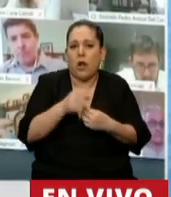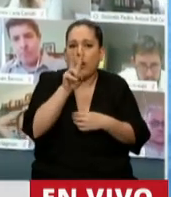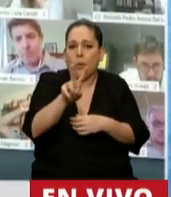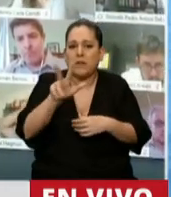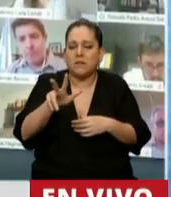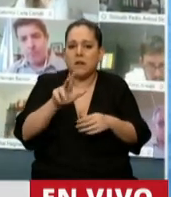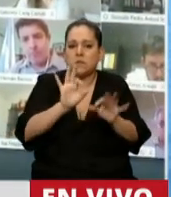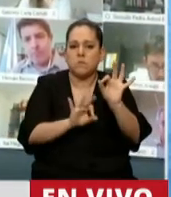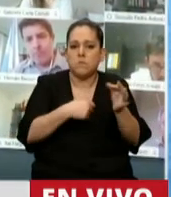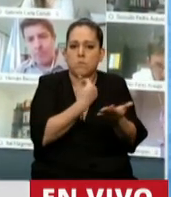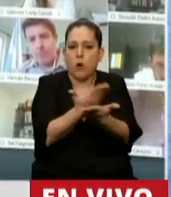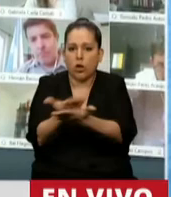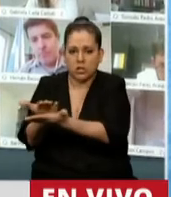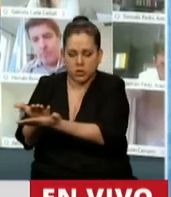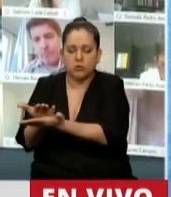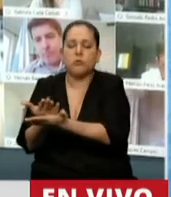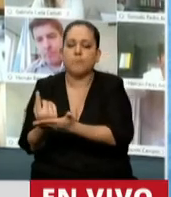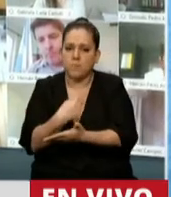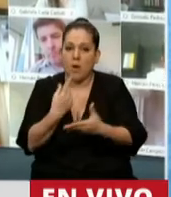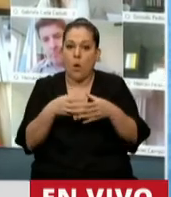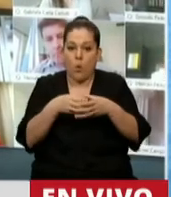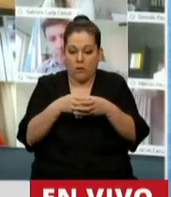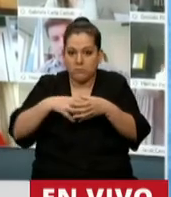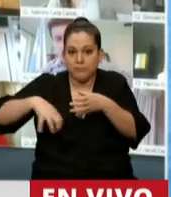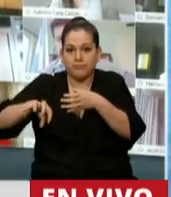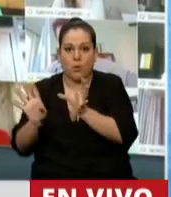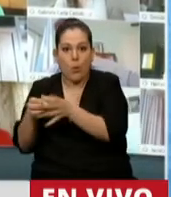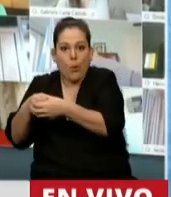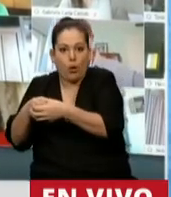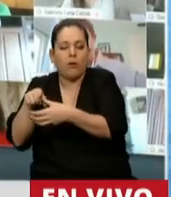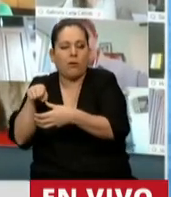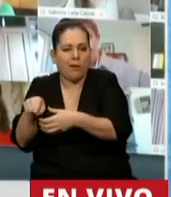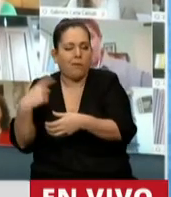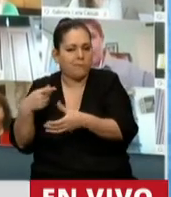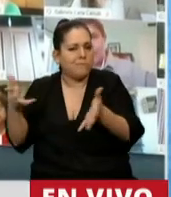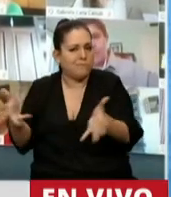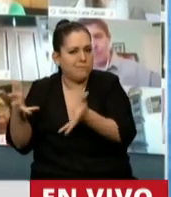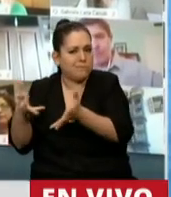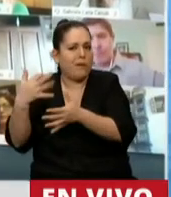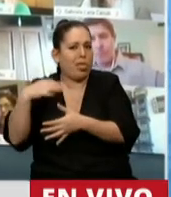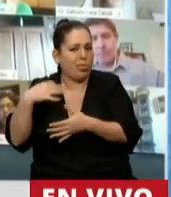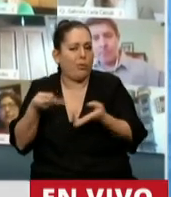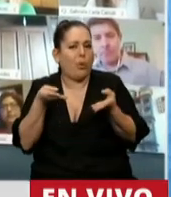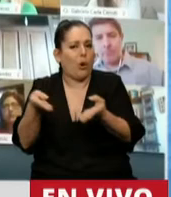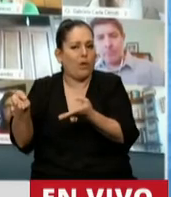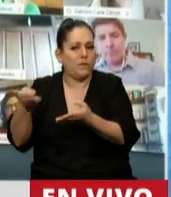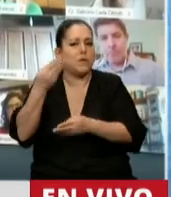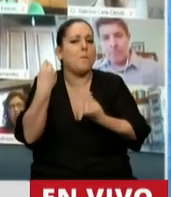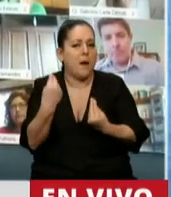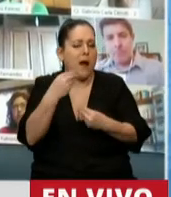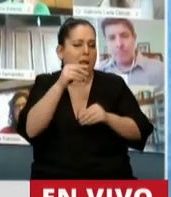sentido. Y nuestro interbloque también ha sido quien ha propiciado la inclusión de beneficios para aquellos